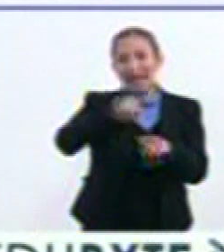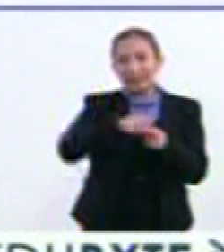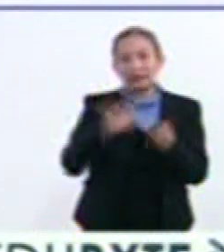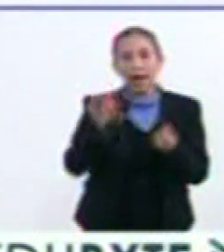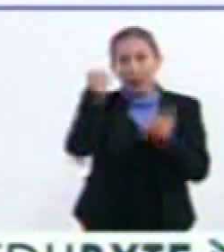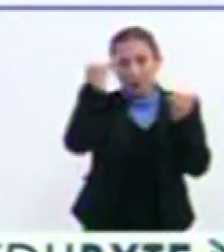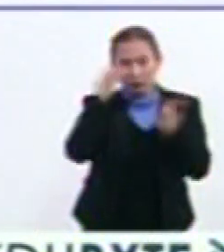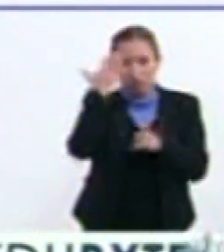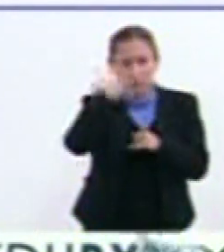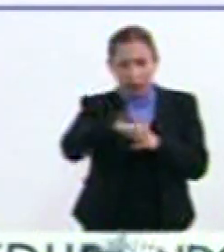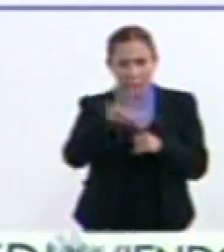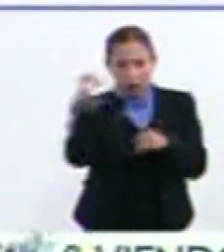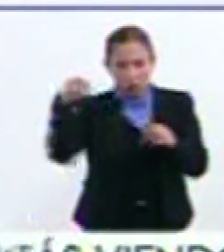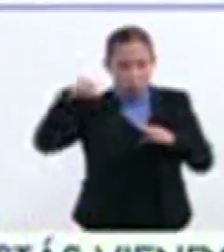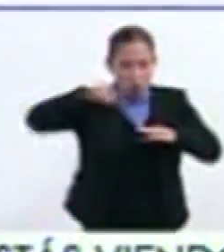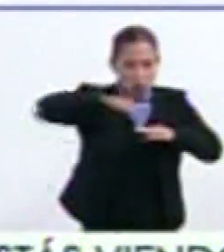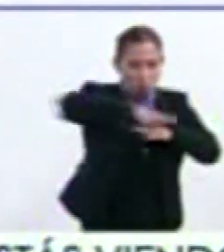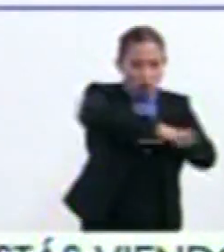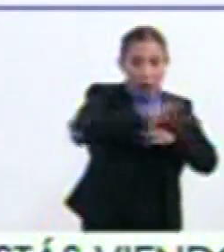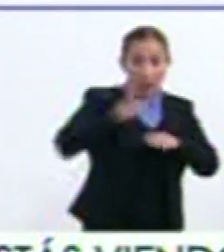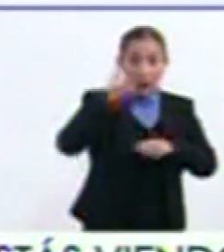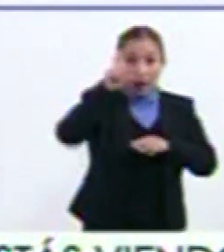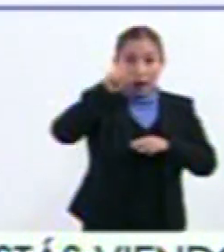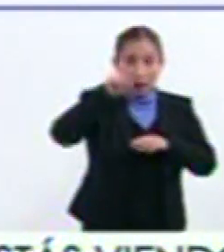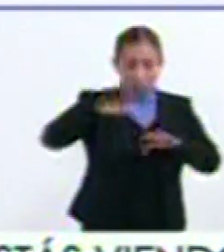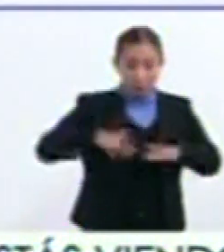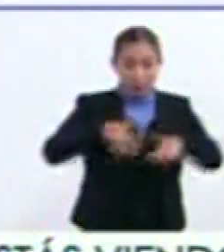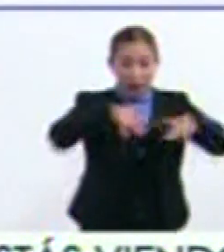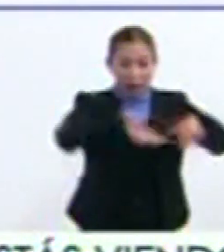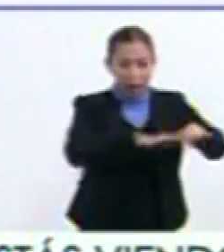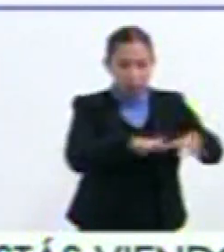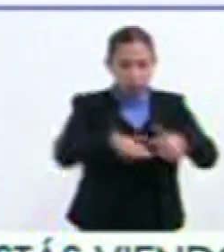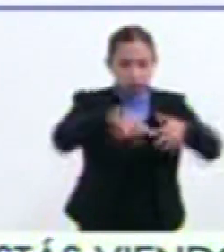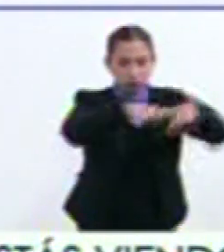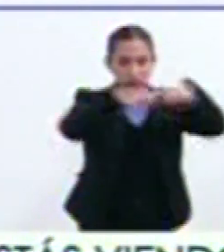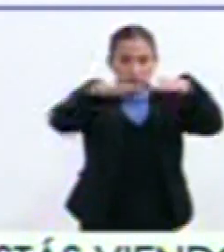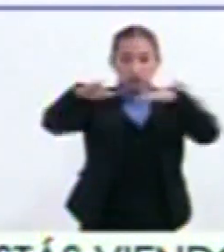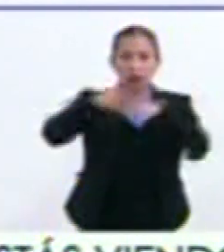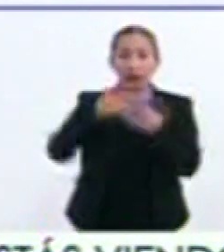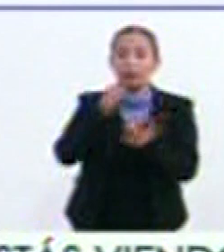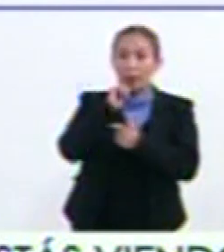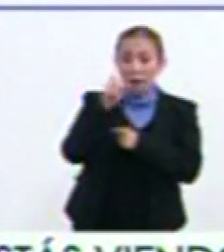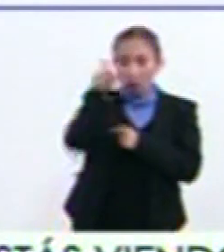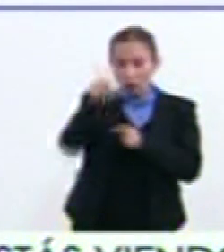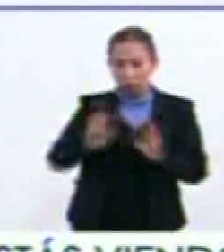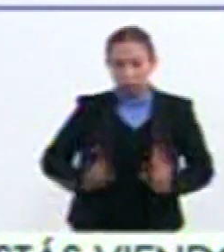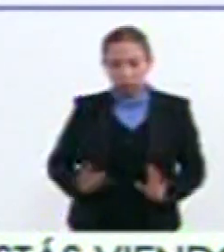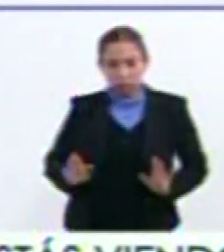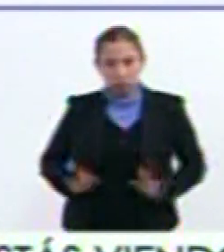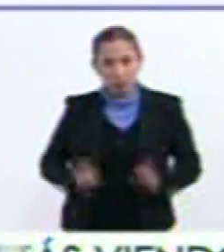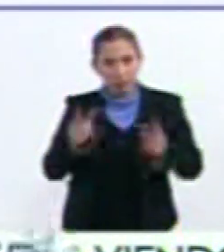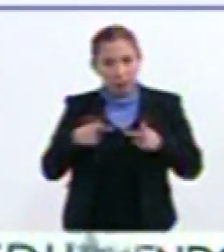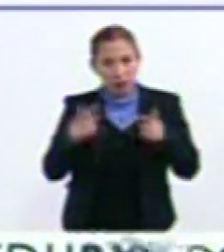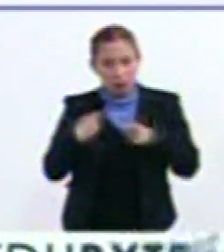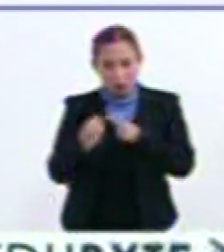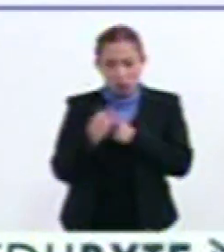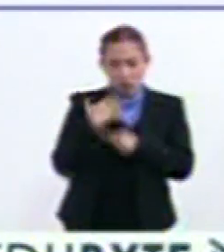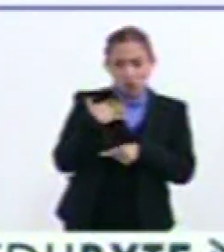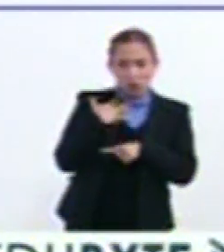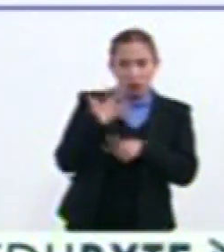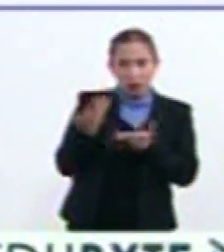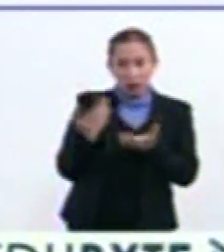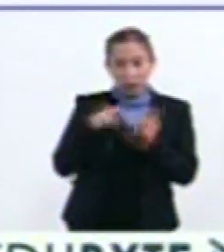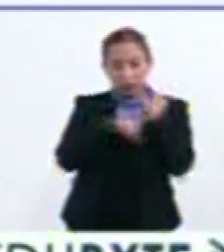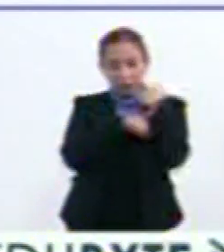sé que afectan las mareas ¿No? Sí Sobre todo la luna llena Y algunos dicen que hasta los comportamientos Que afectan incluso